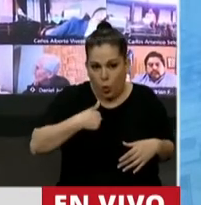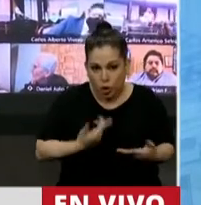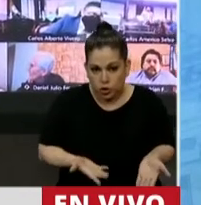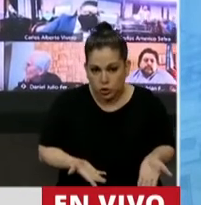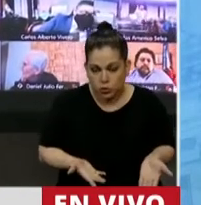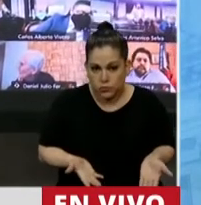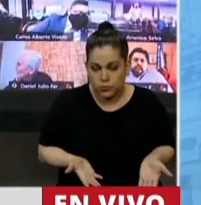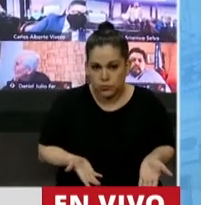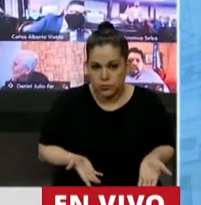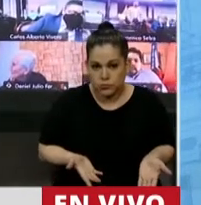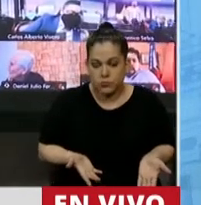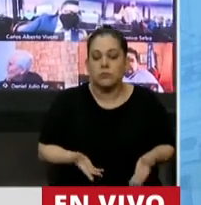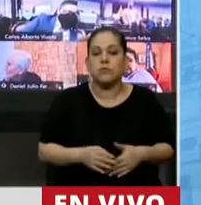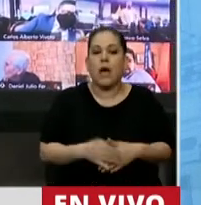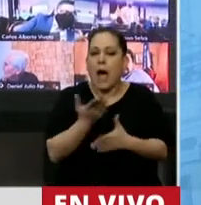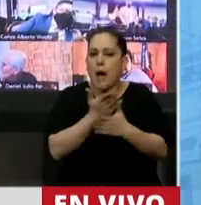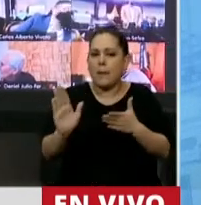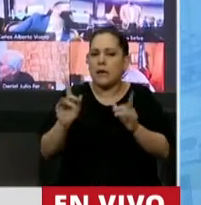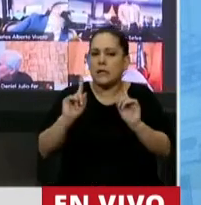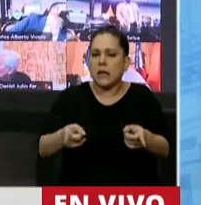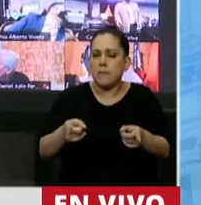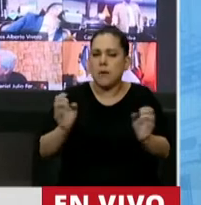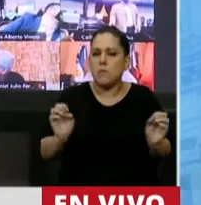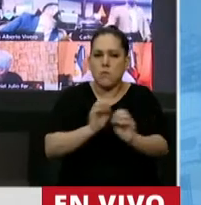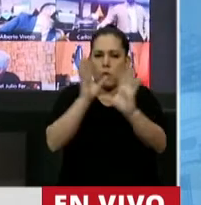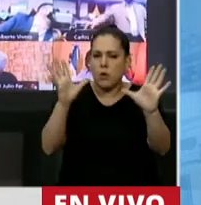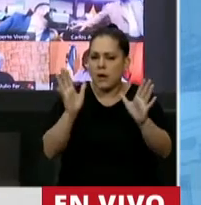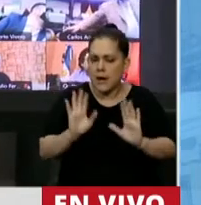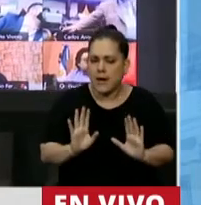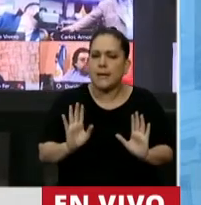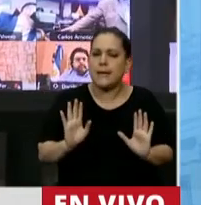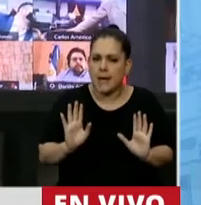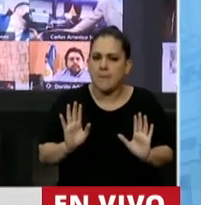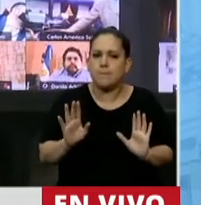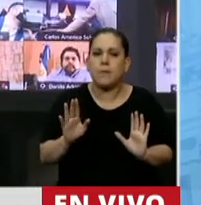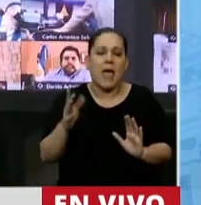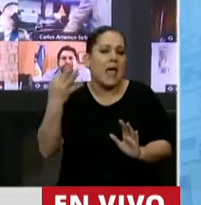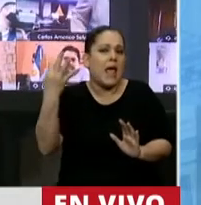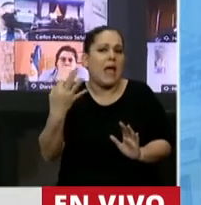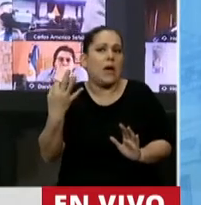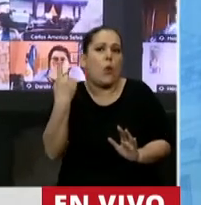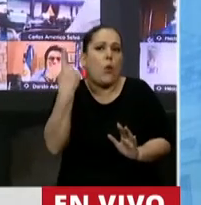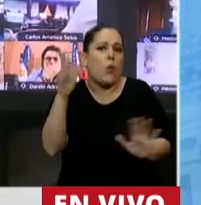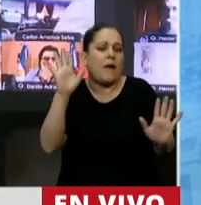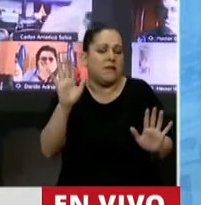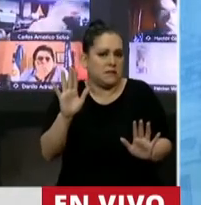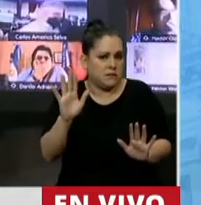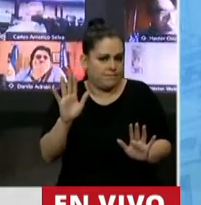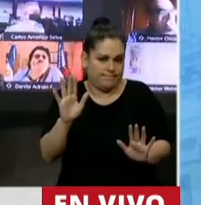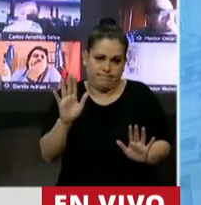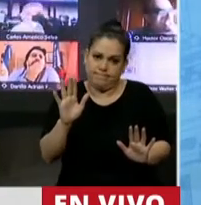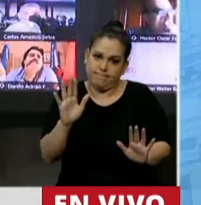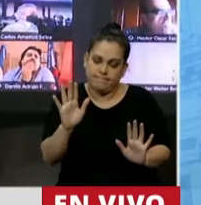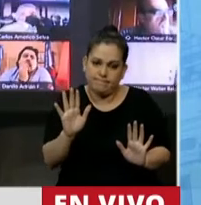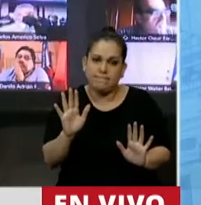Pero además la Corte en esto ha sido muy clara. Que sea extraordinario tampoco, o que sea